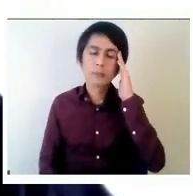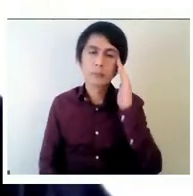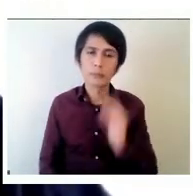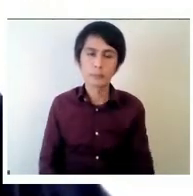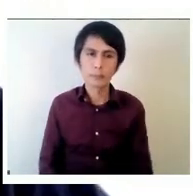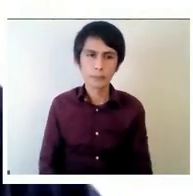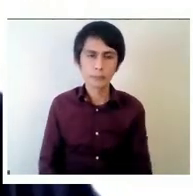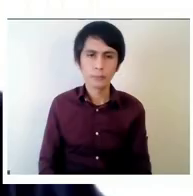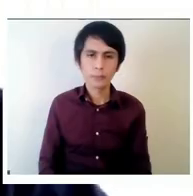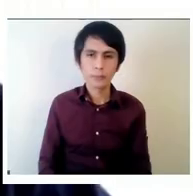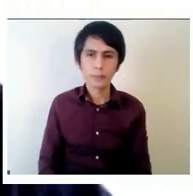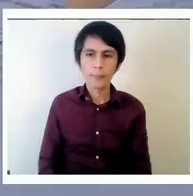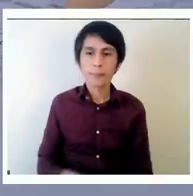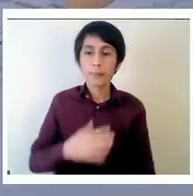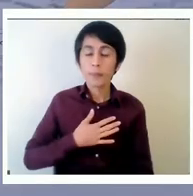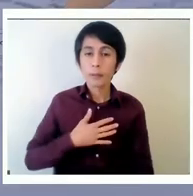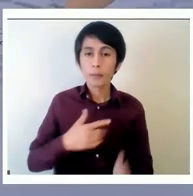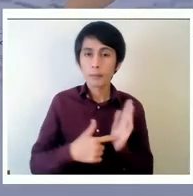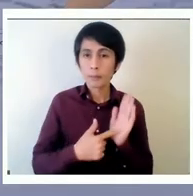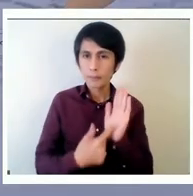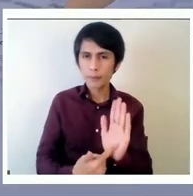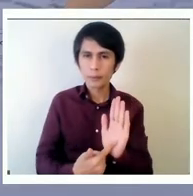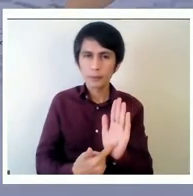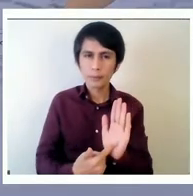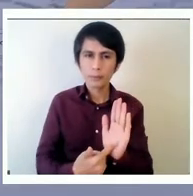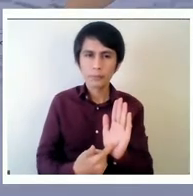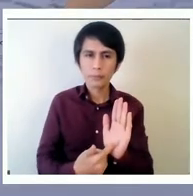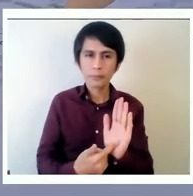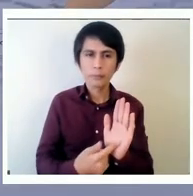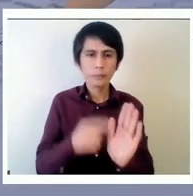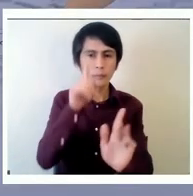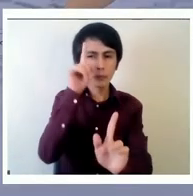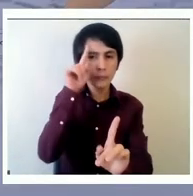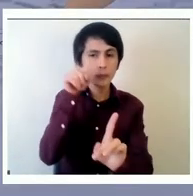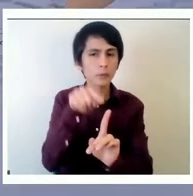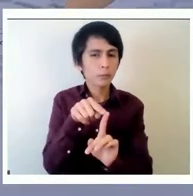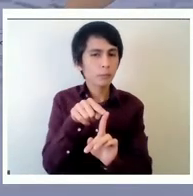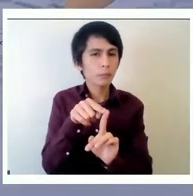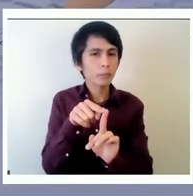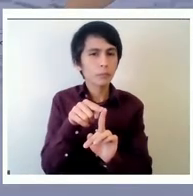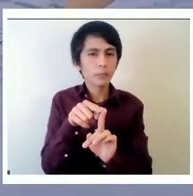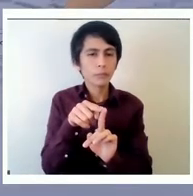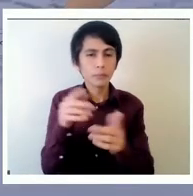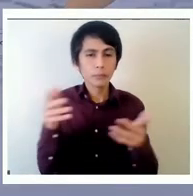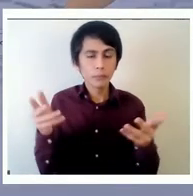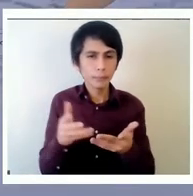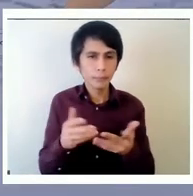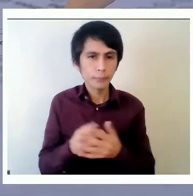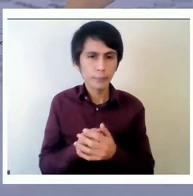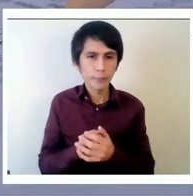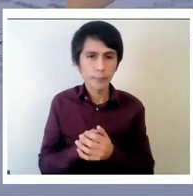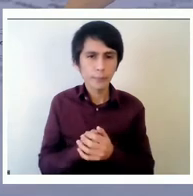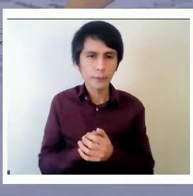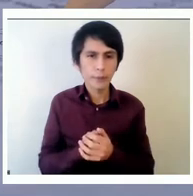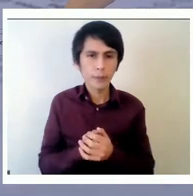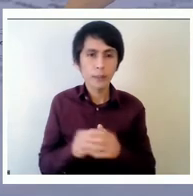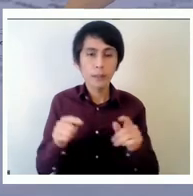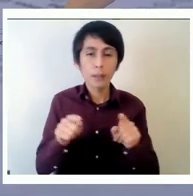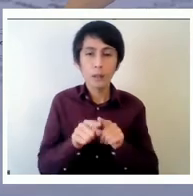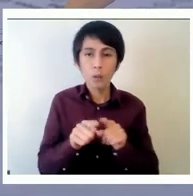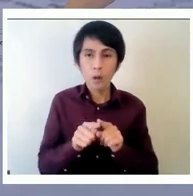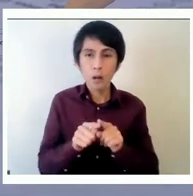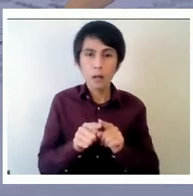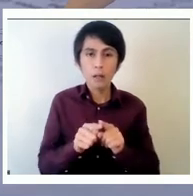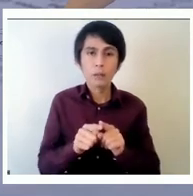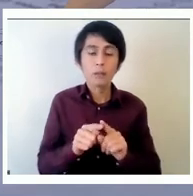mi presentación se va a centrar específicamente en en en cómo desde la práctica o desde la